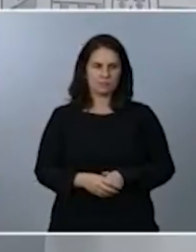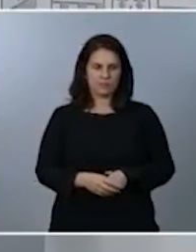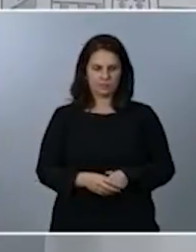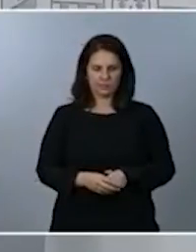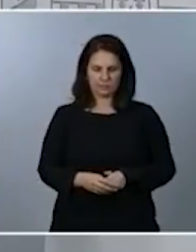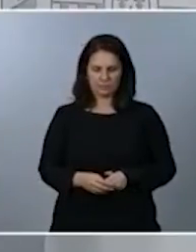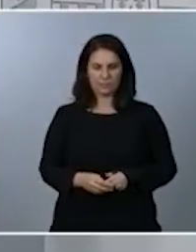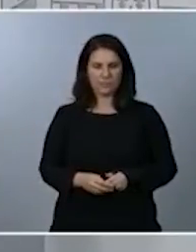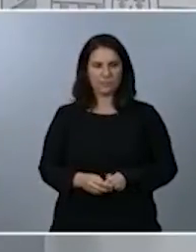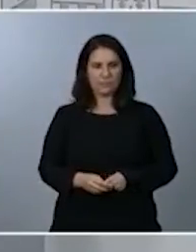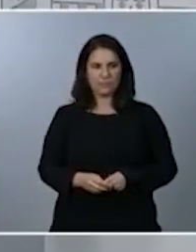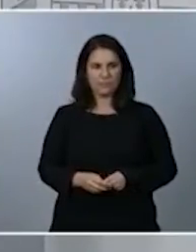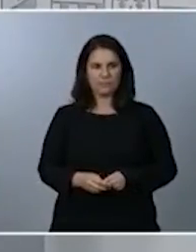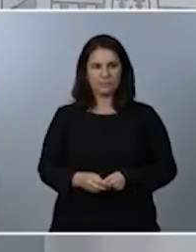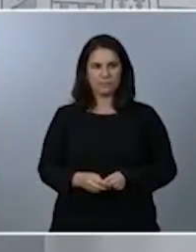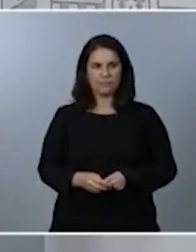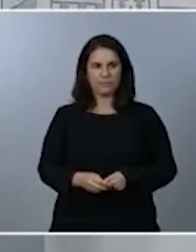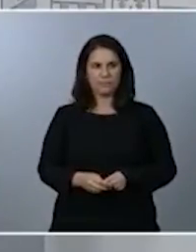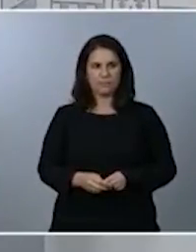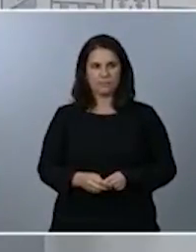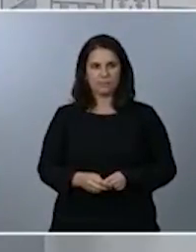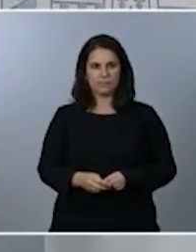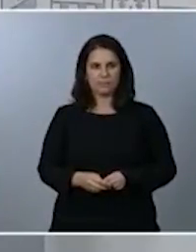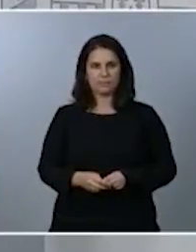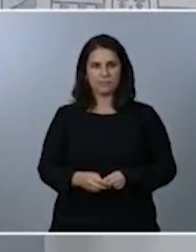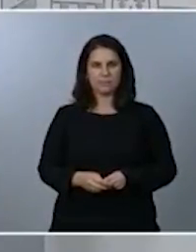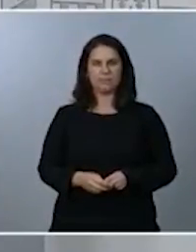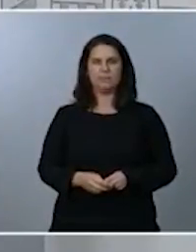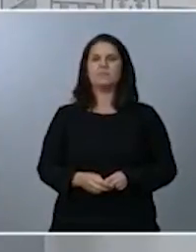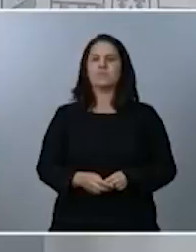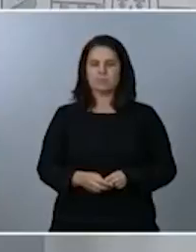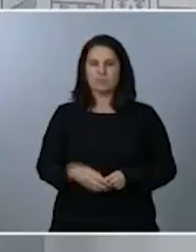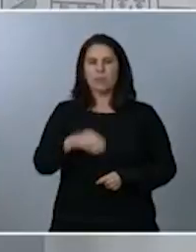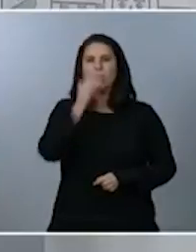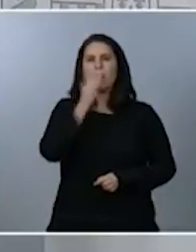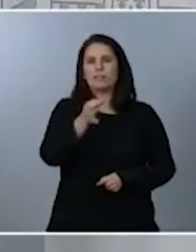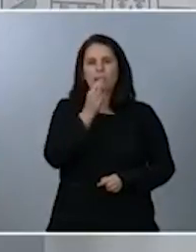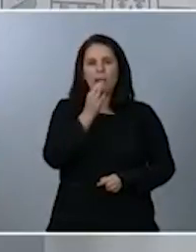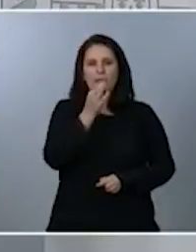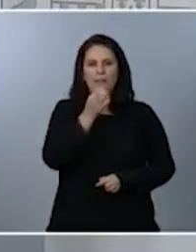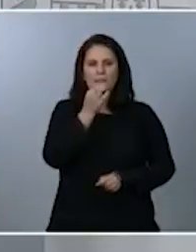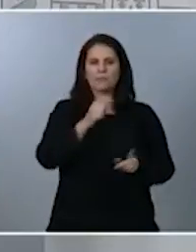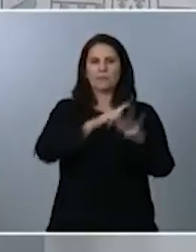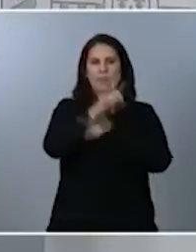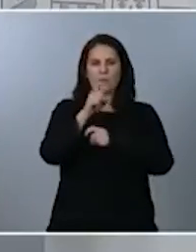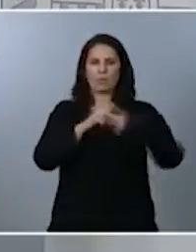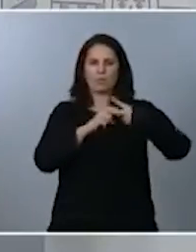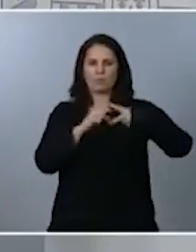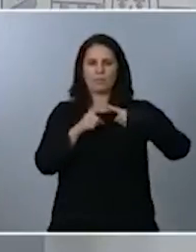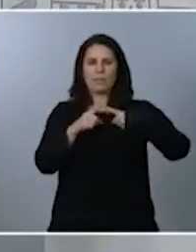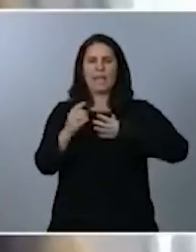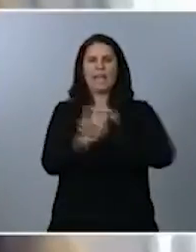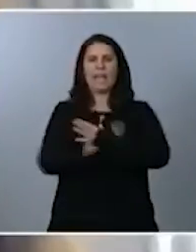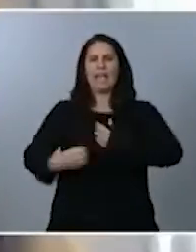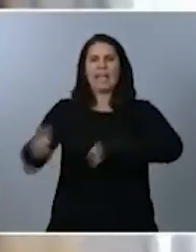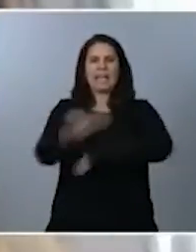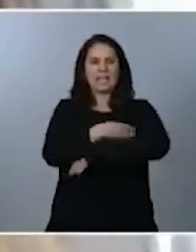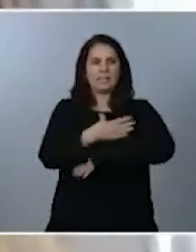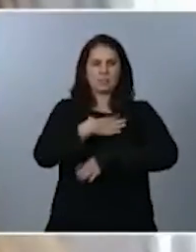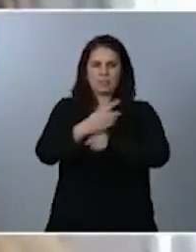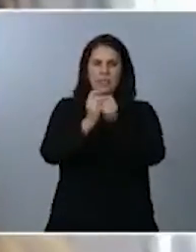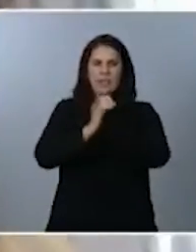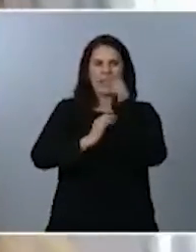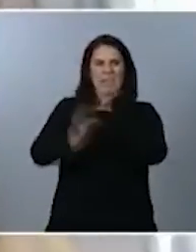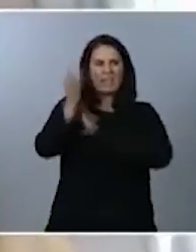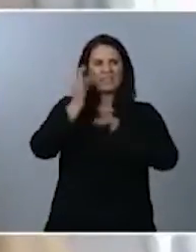Hola, perdón. Ministra, buenas tardes. Un par de preguntas sobre los ingresos. Si nos puede dar detalle de la partida de ingresos